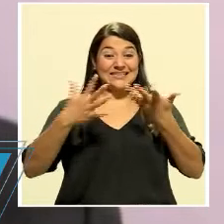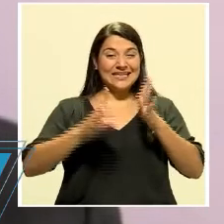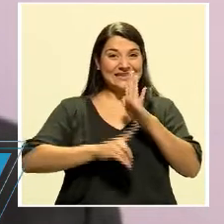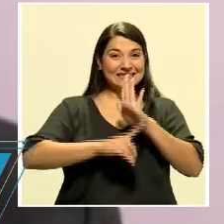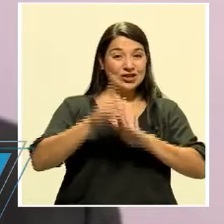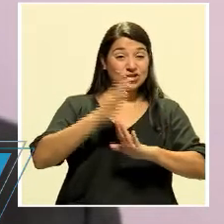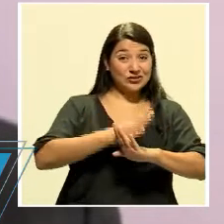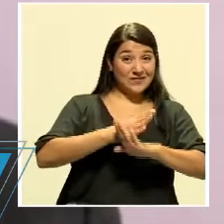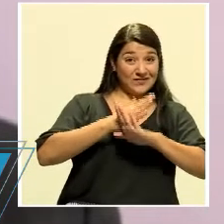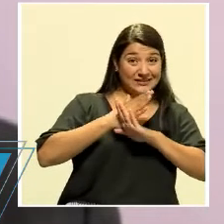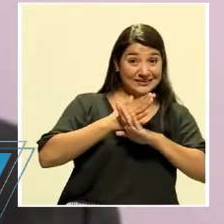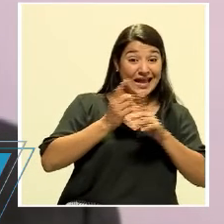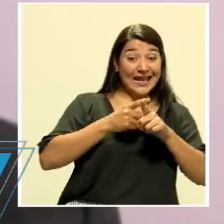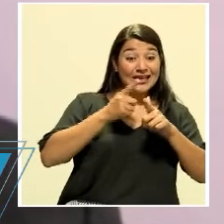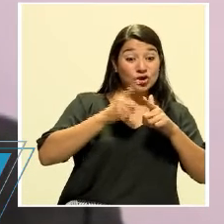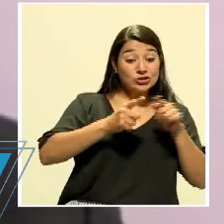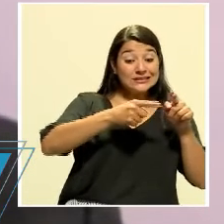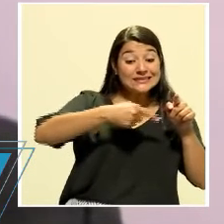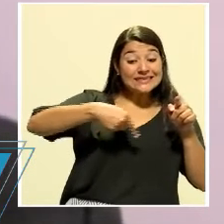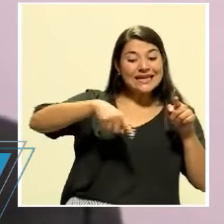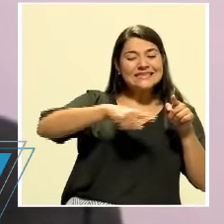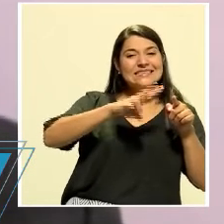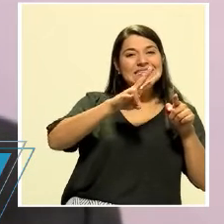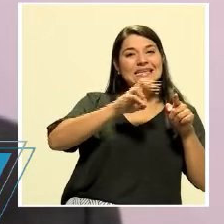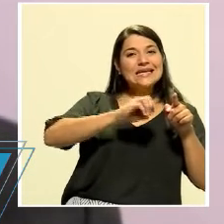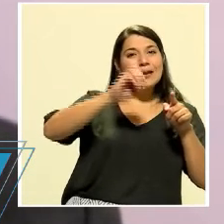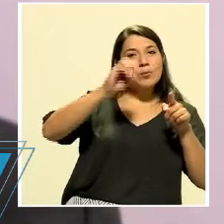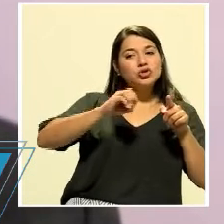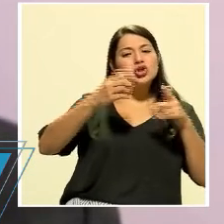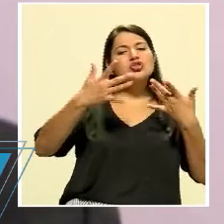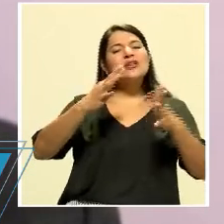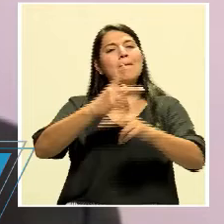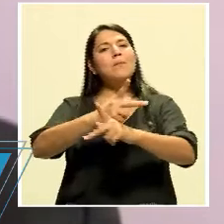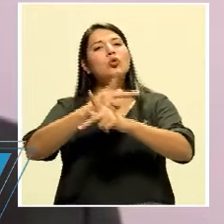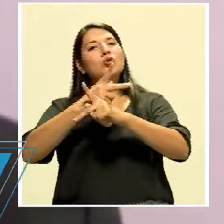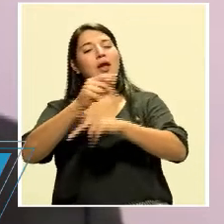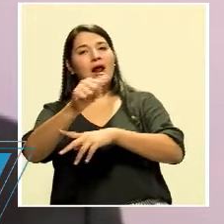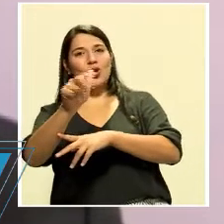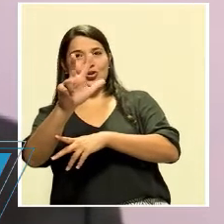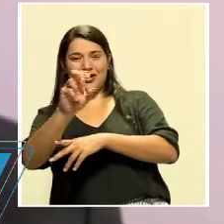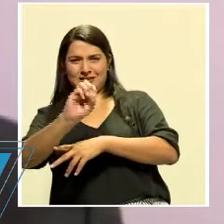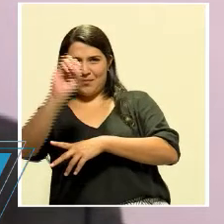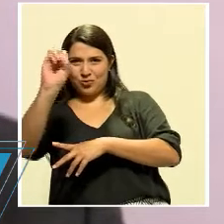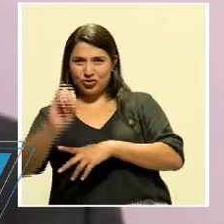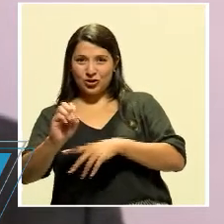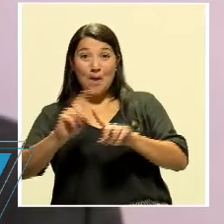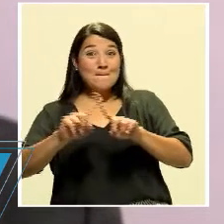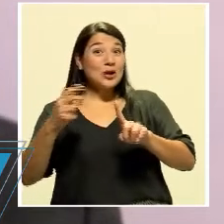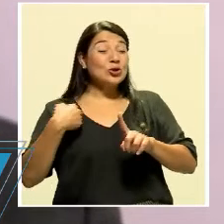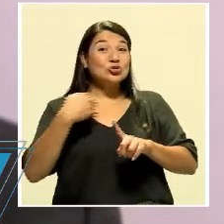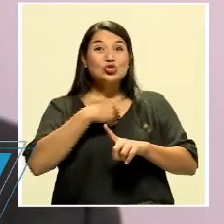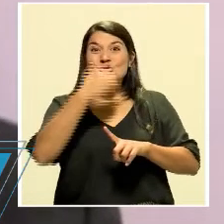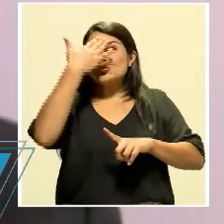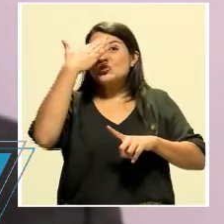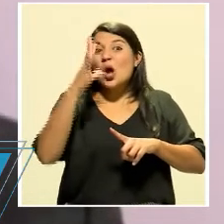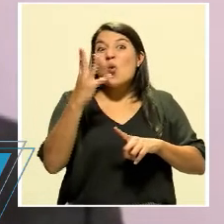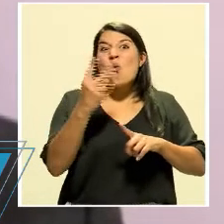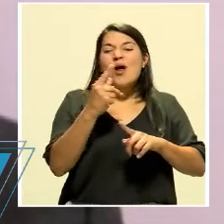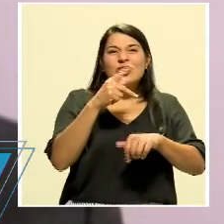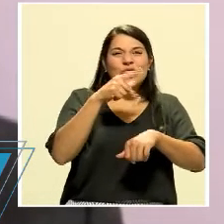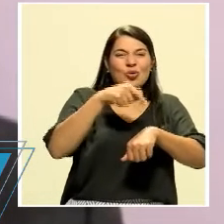qué tan rápido se iba a alcanzar. Entonces sí sabíamos que iba a tratarse de varios meses, que no iba a ser tampoco de dos semanas,